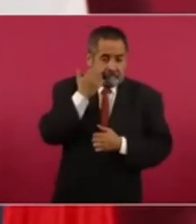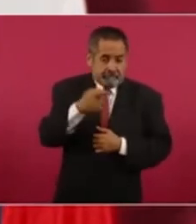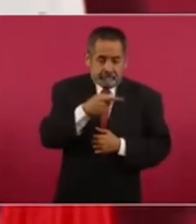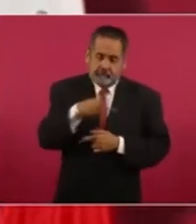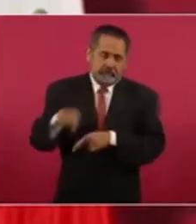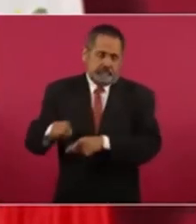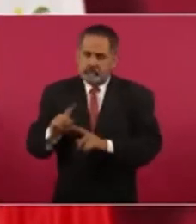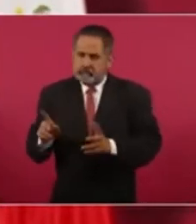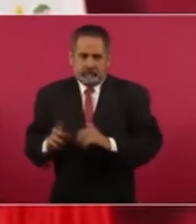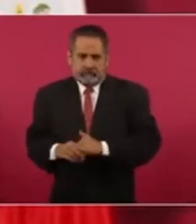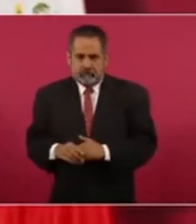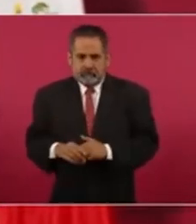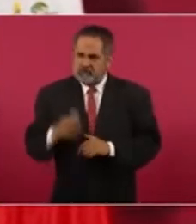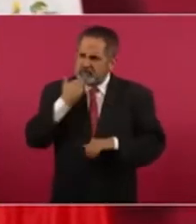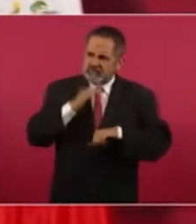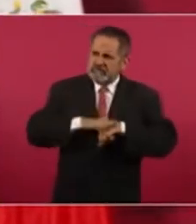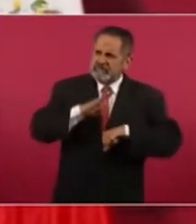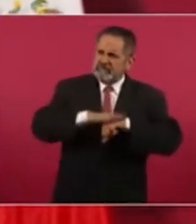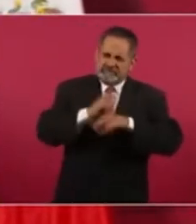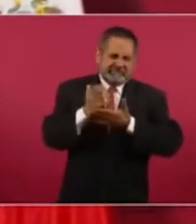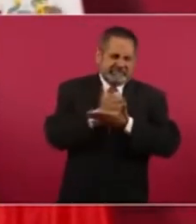o tener de más